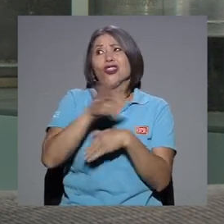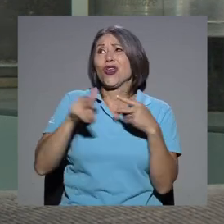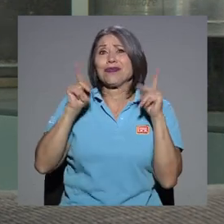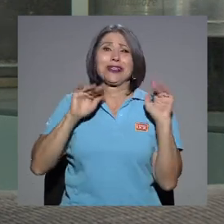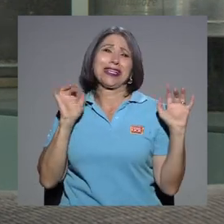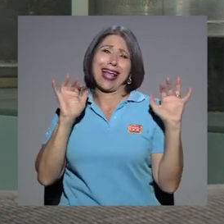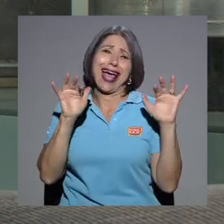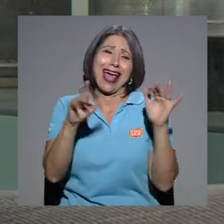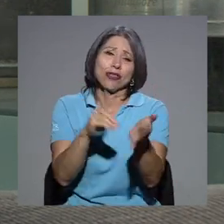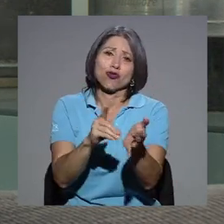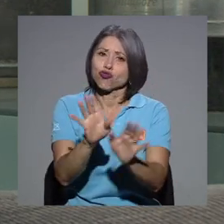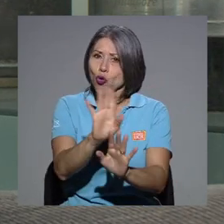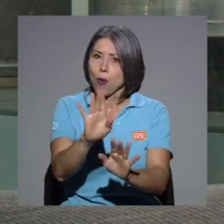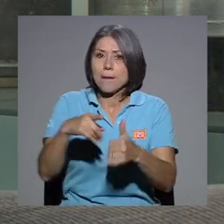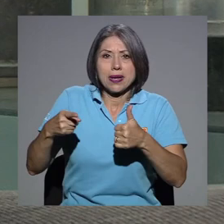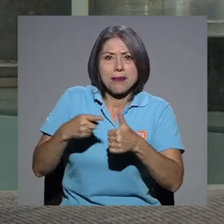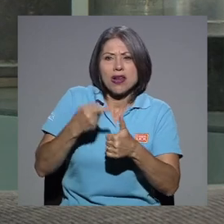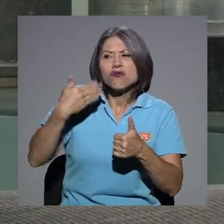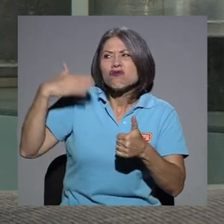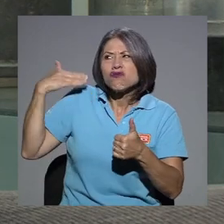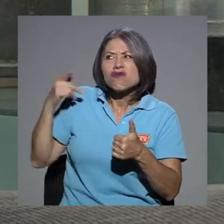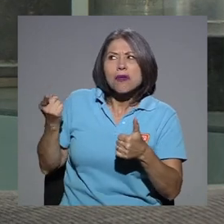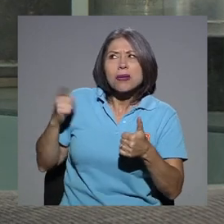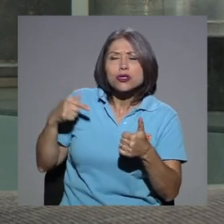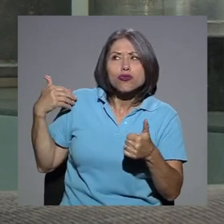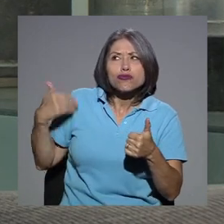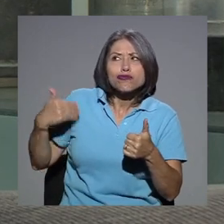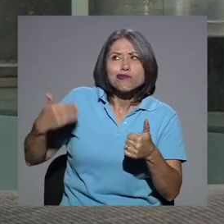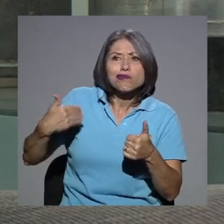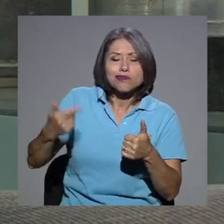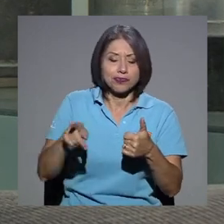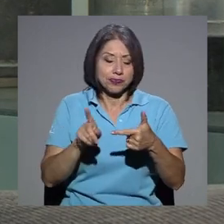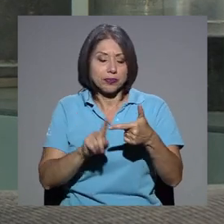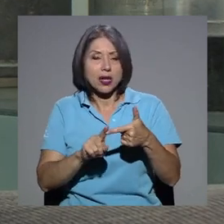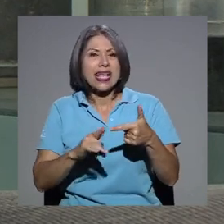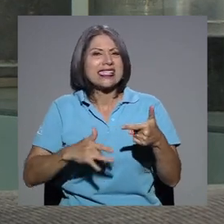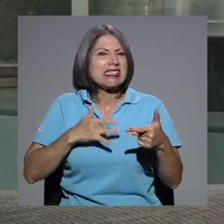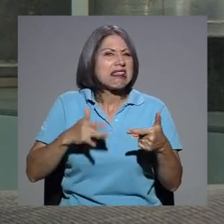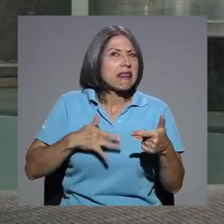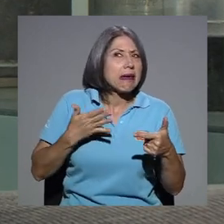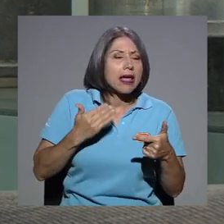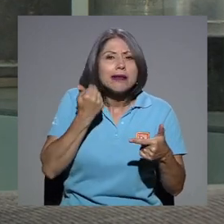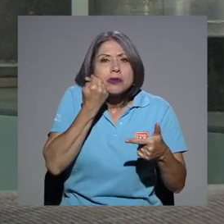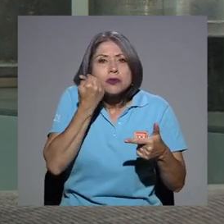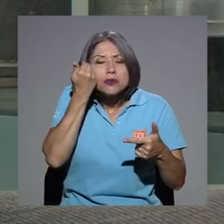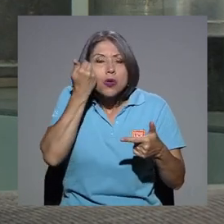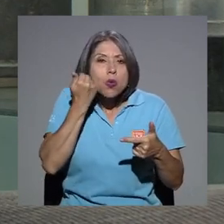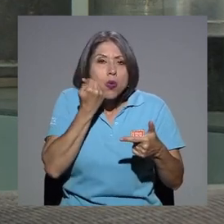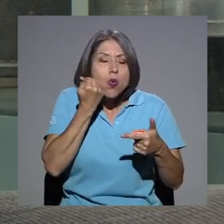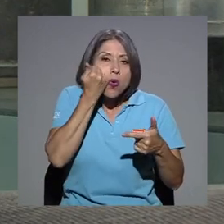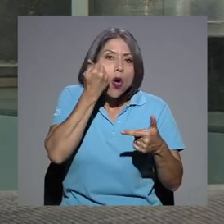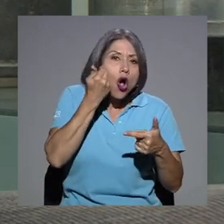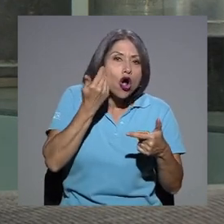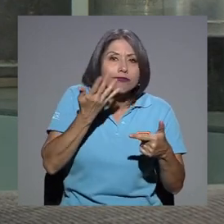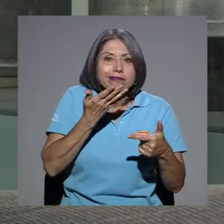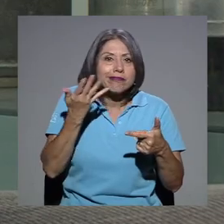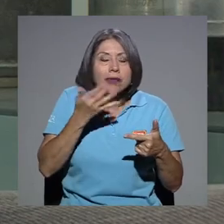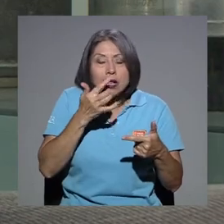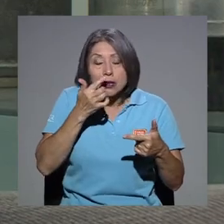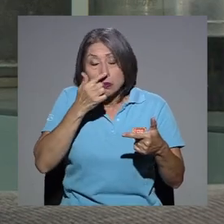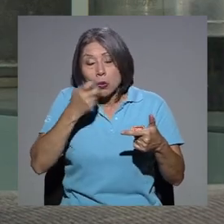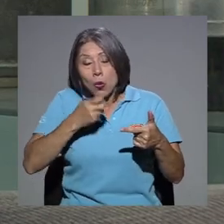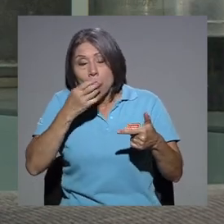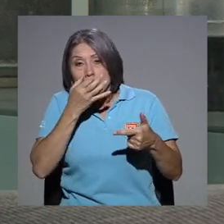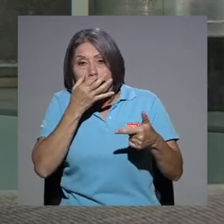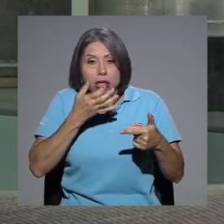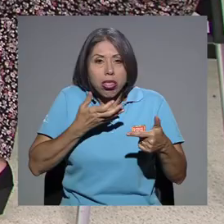tener una sintomatología que sea también fiebre muy alta o todo el proceso respiratorio, bueno, toda